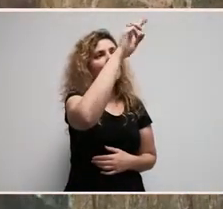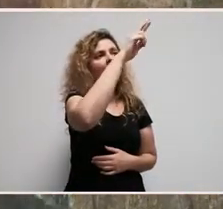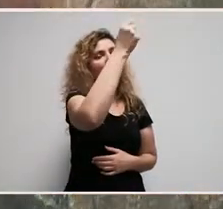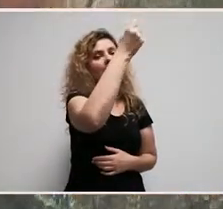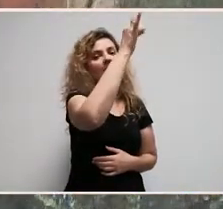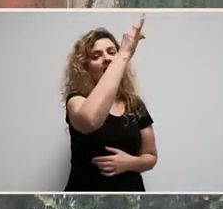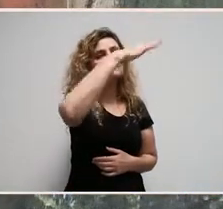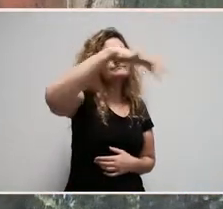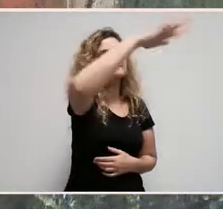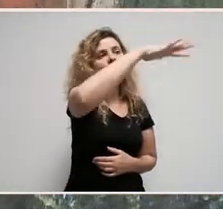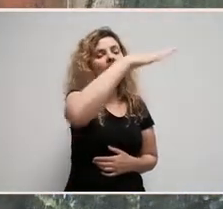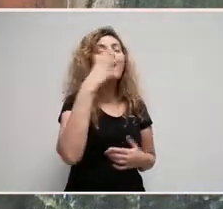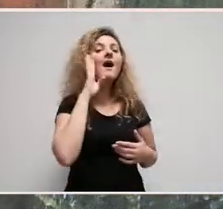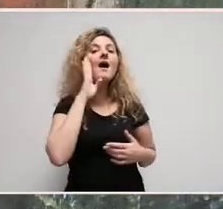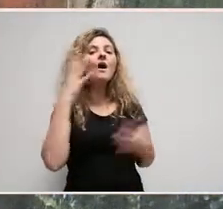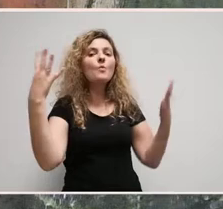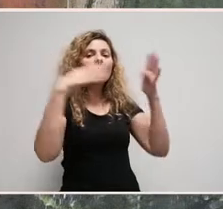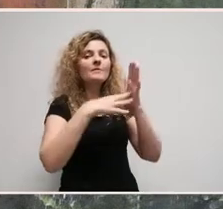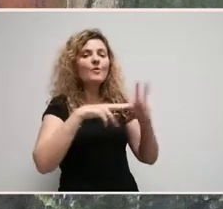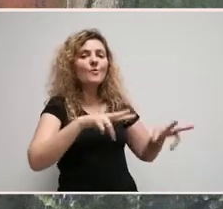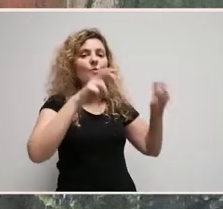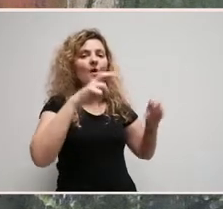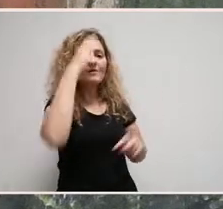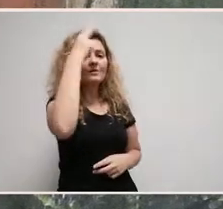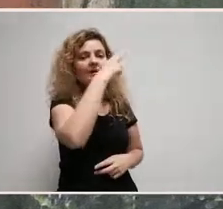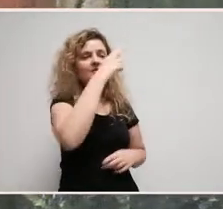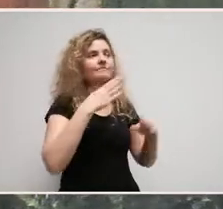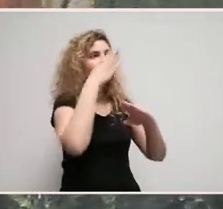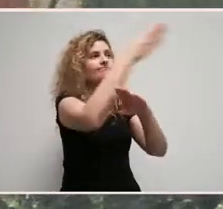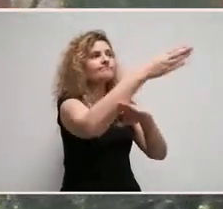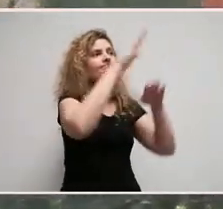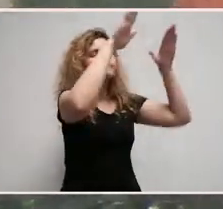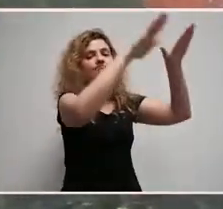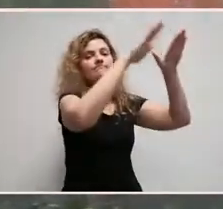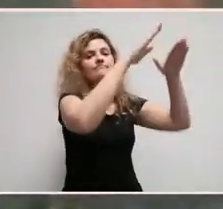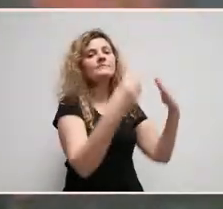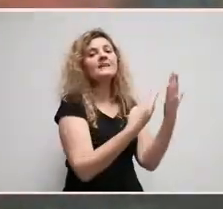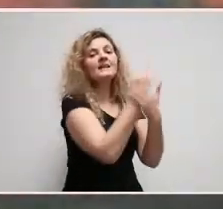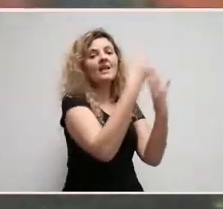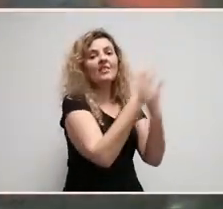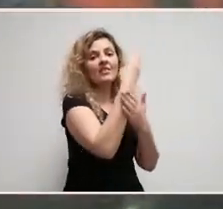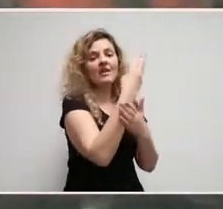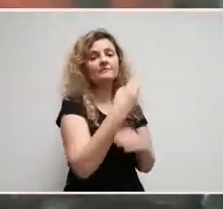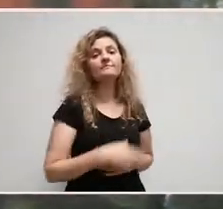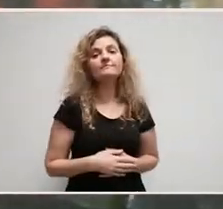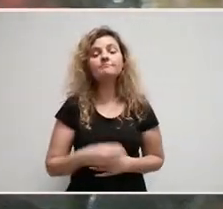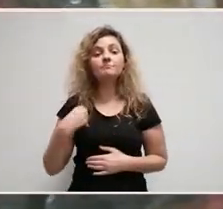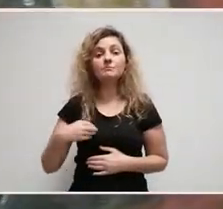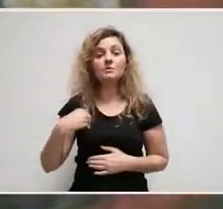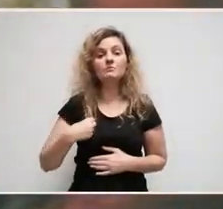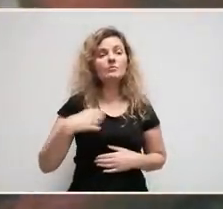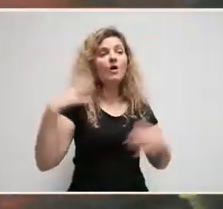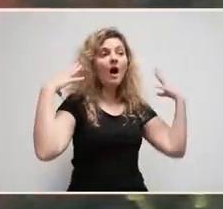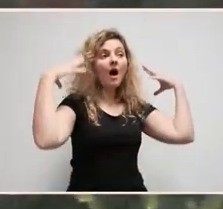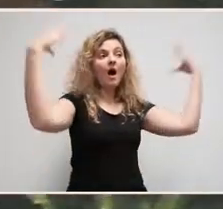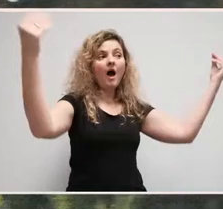levados os nove mil novos cristians, por un periodo de tres días. Durante os cales, os anxos